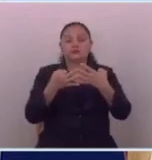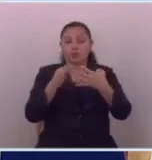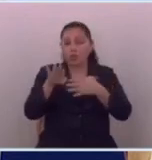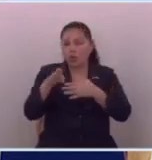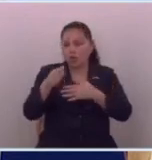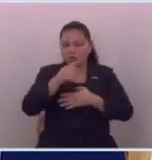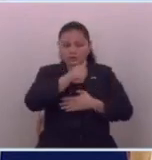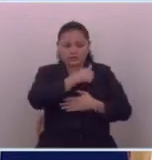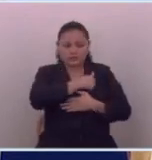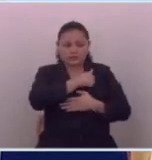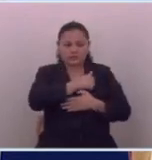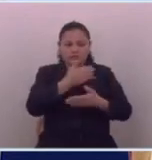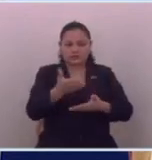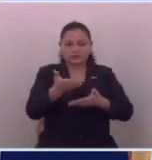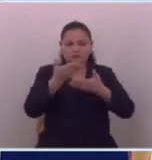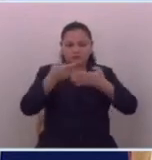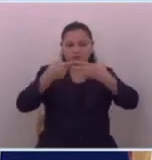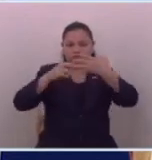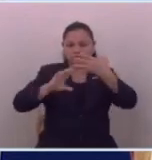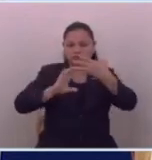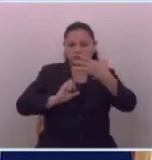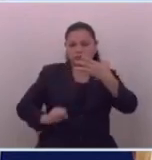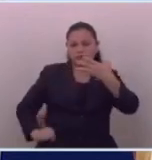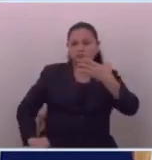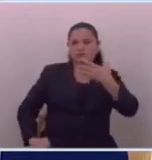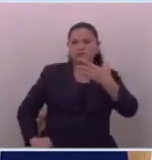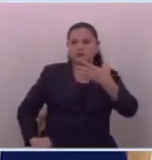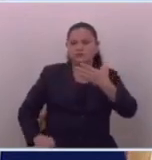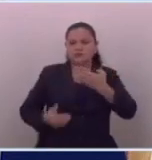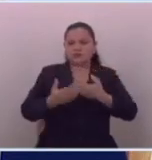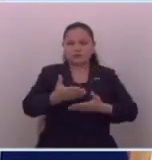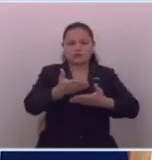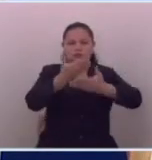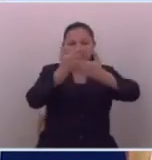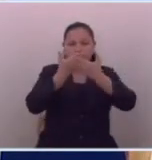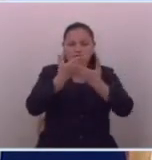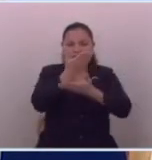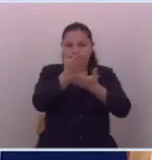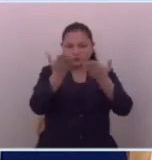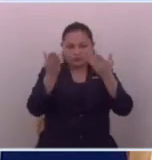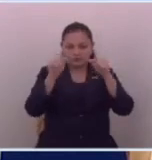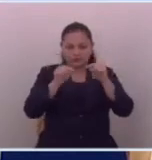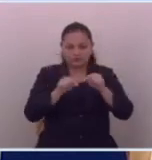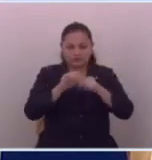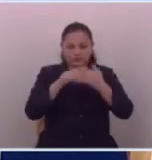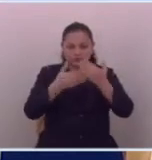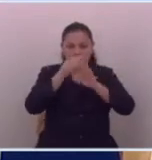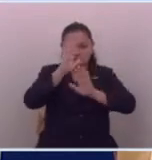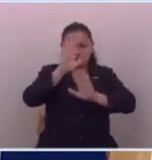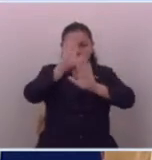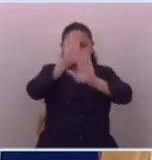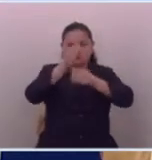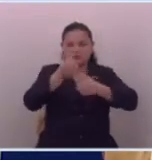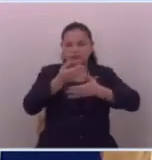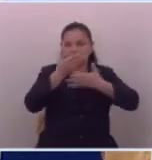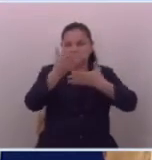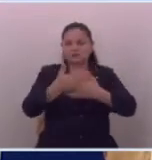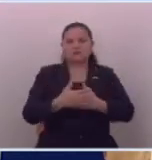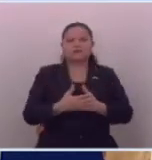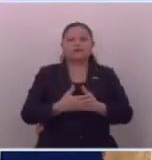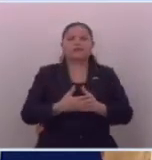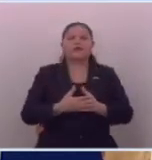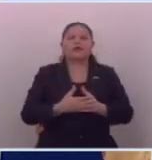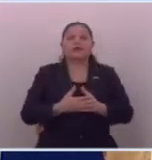en uso de las facultades que la Constitución de la República nos otorga, a ustedes con todo respeto exponemos